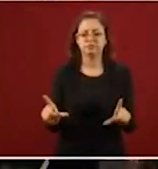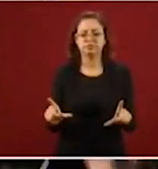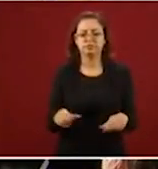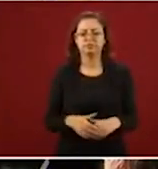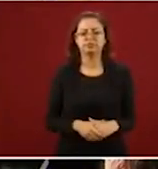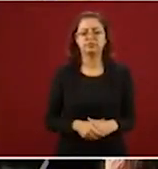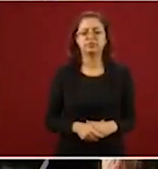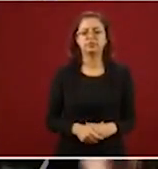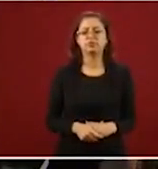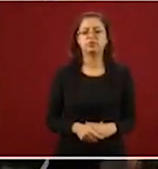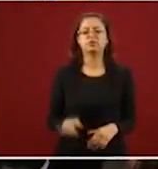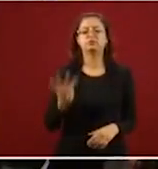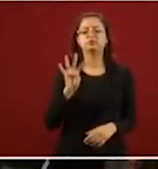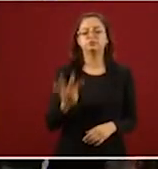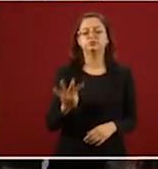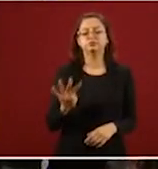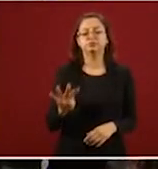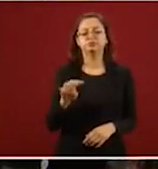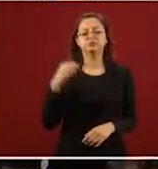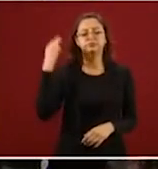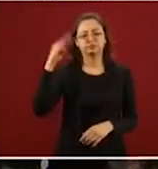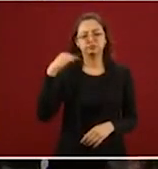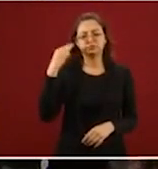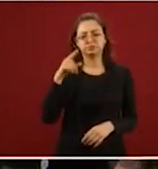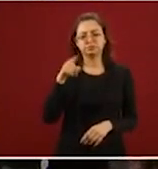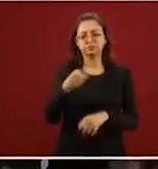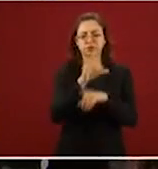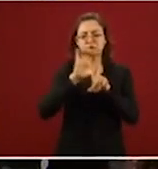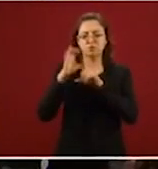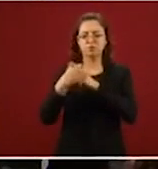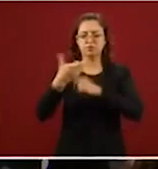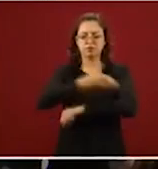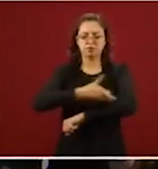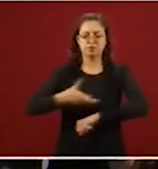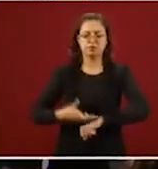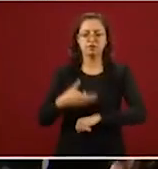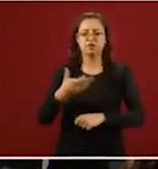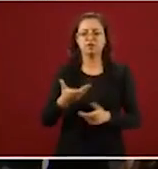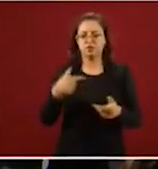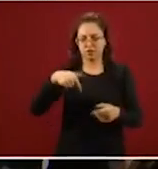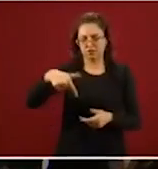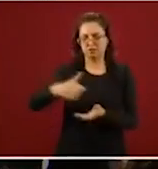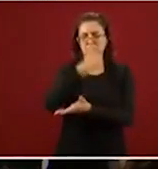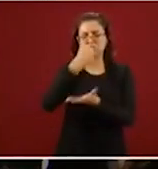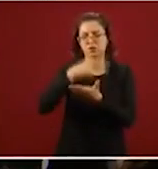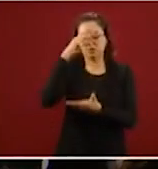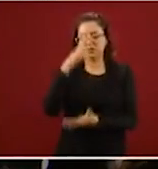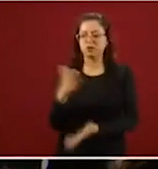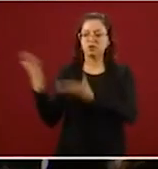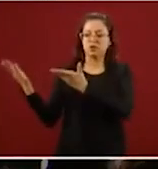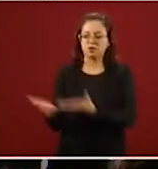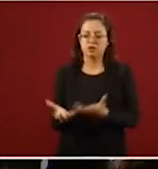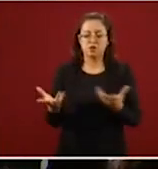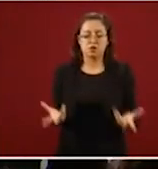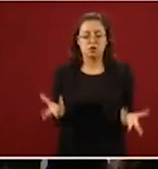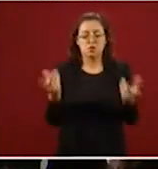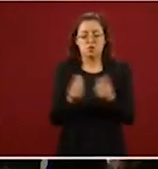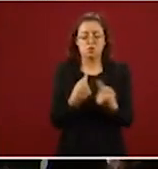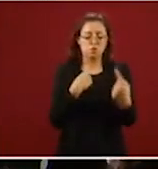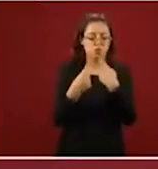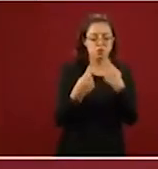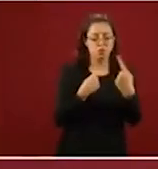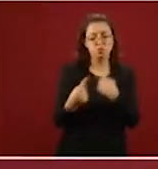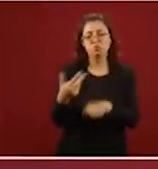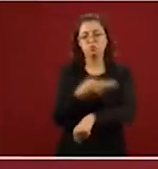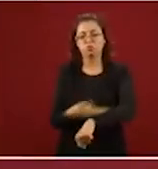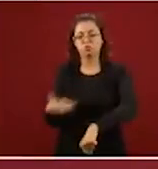El 19 de marzo tuvimos una reunión con un comité de familias que acudió a Palacio Nacional, en donde surgió el primer compromiso para gestionar la